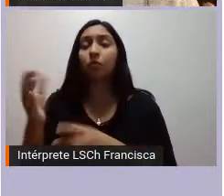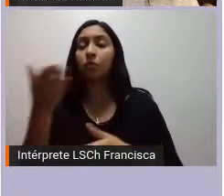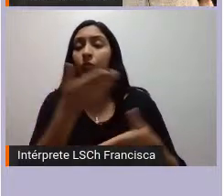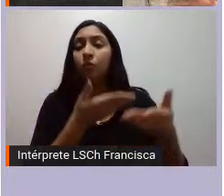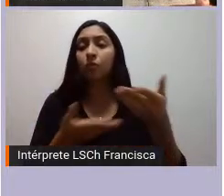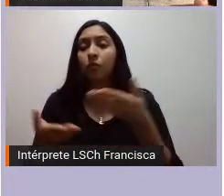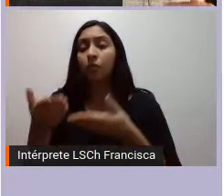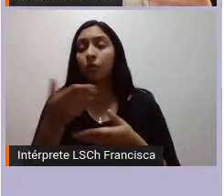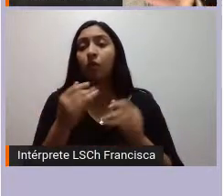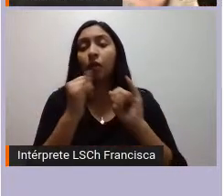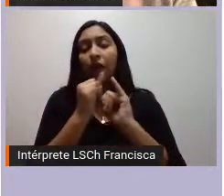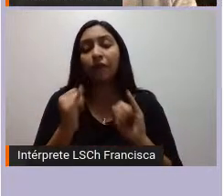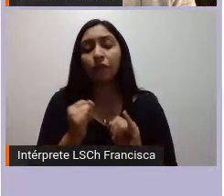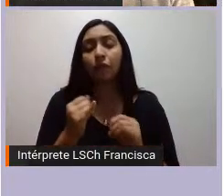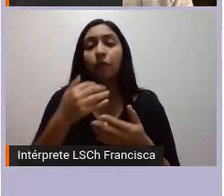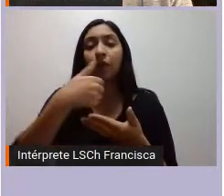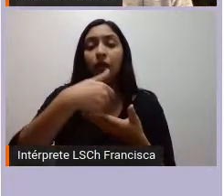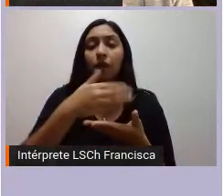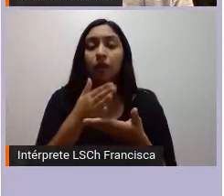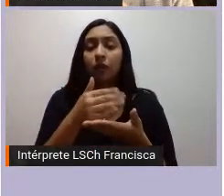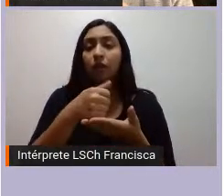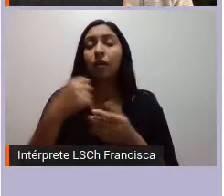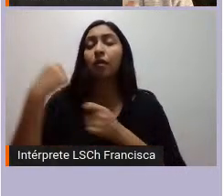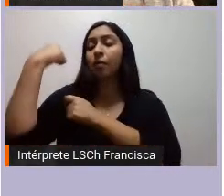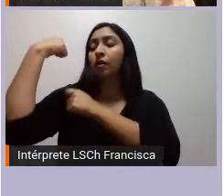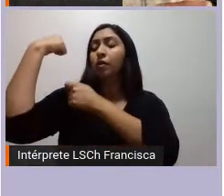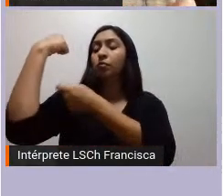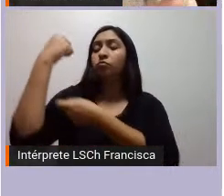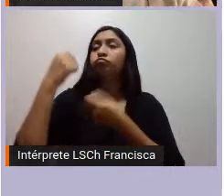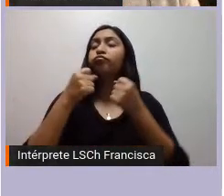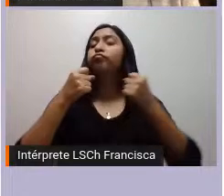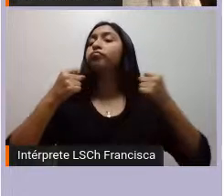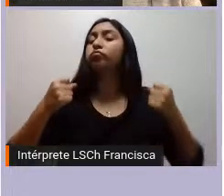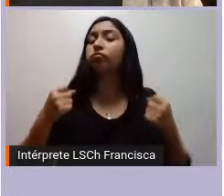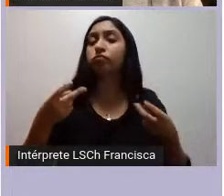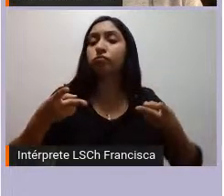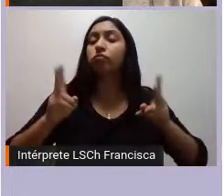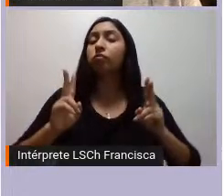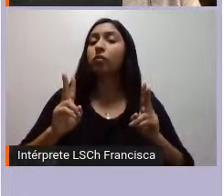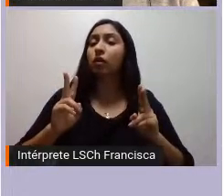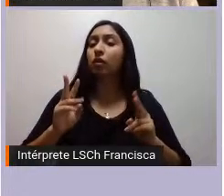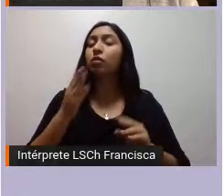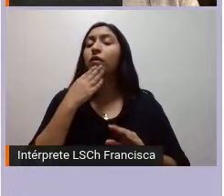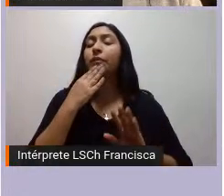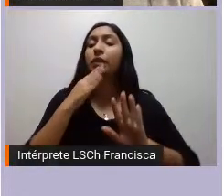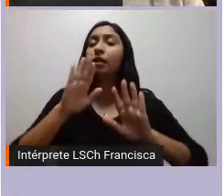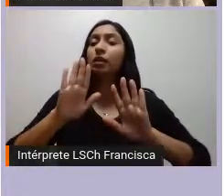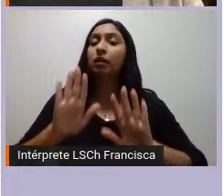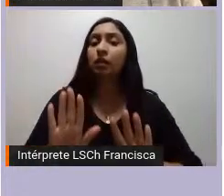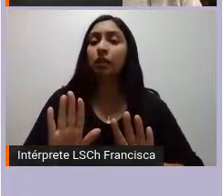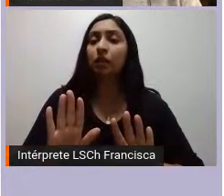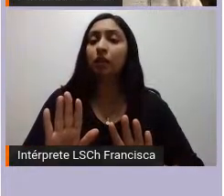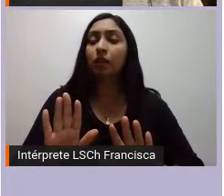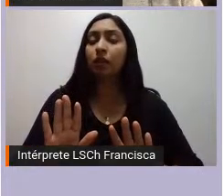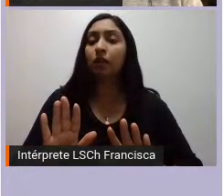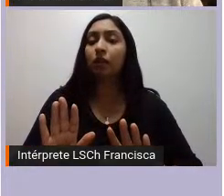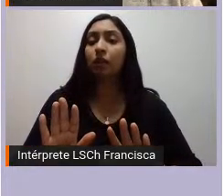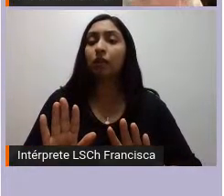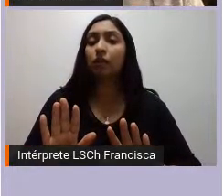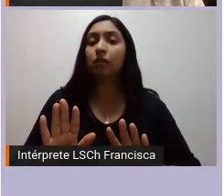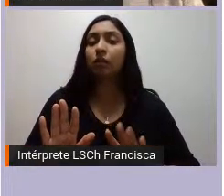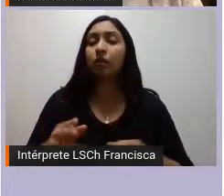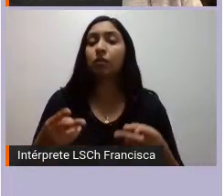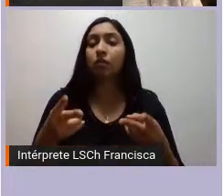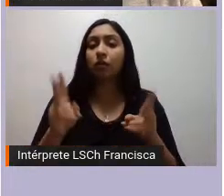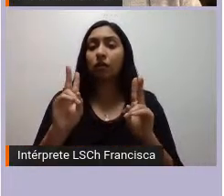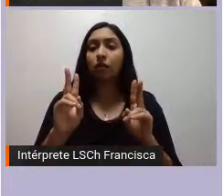estrategia más que para empoderar los derechos de los pueblos originarios para detener los derechos de los pueblos originarios y como